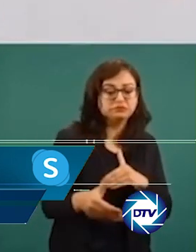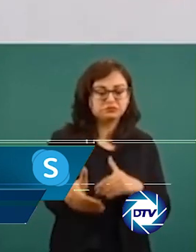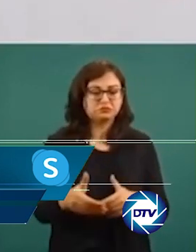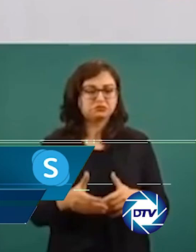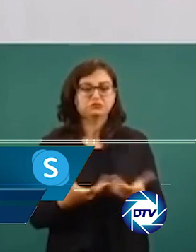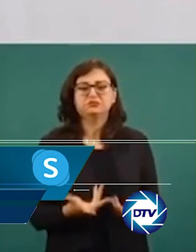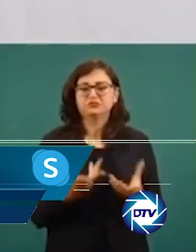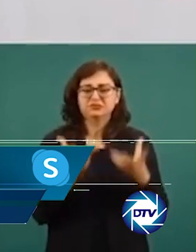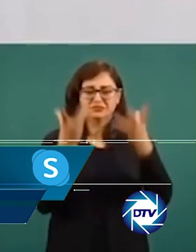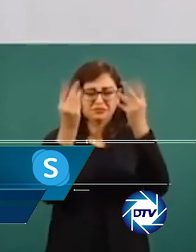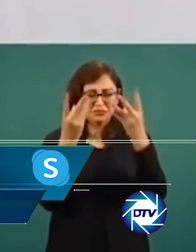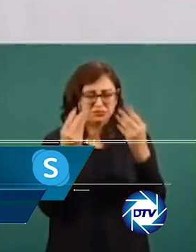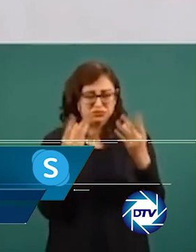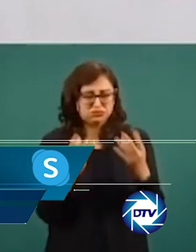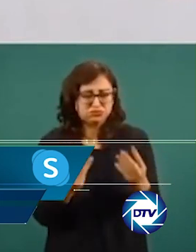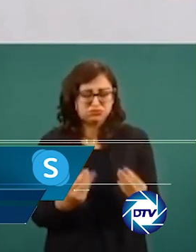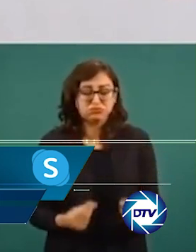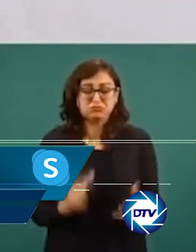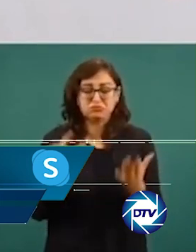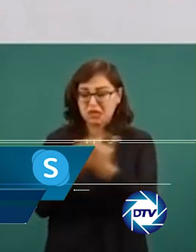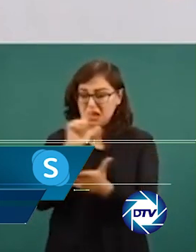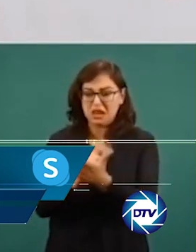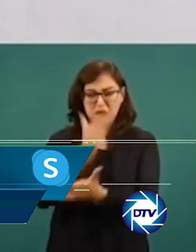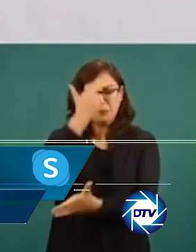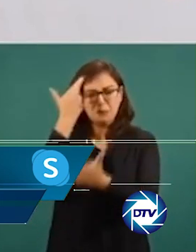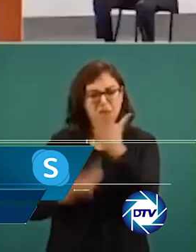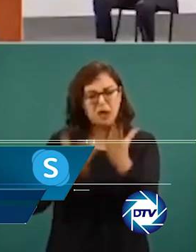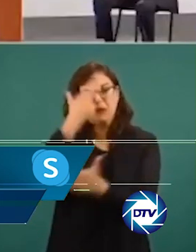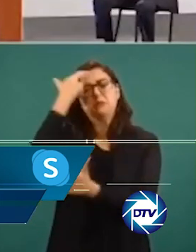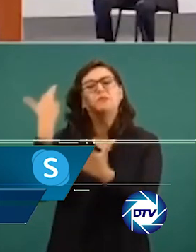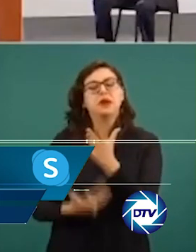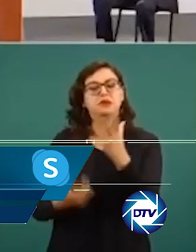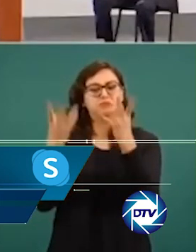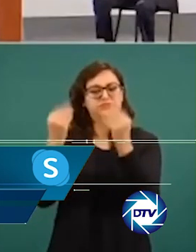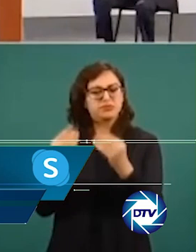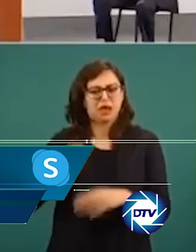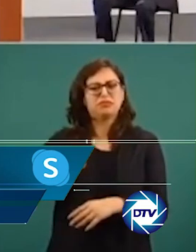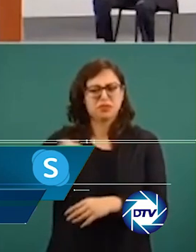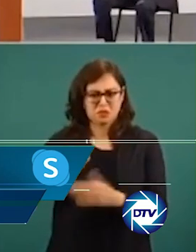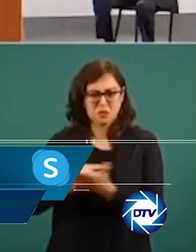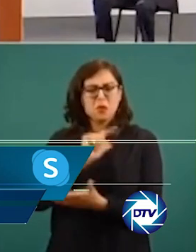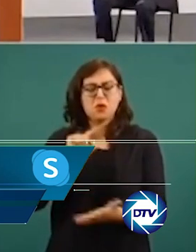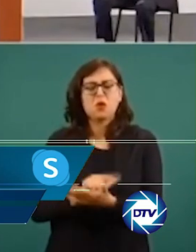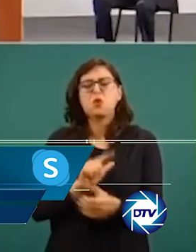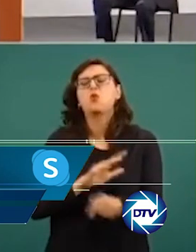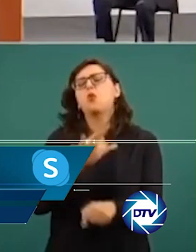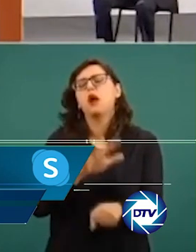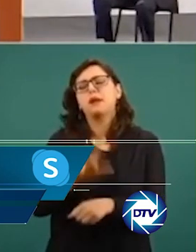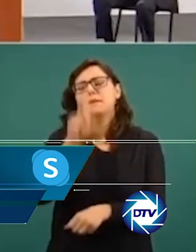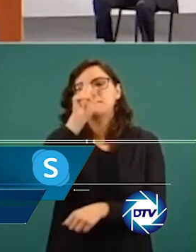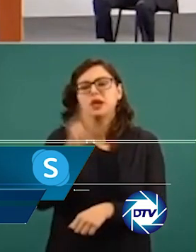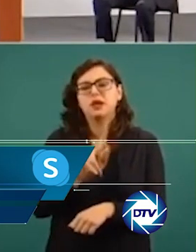sicarios en contra de la prensa, ya sean del crimen organizado o funcionarios corruptos quienes los cometan.